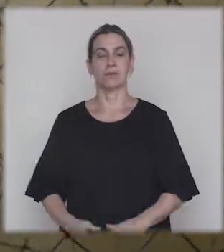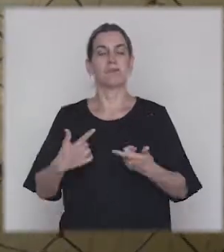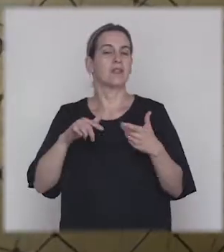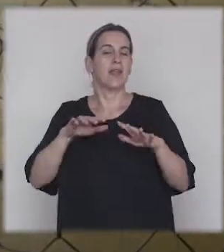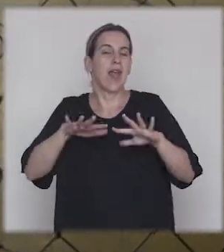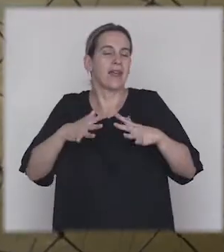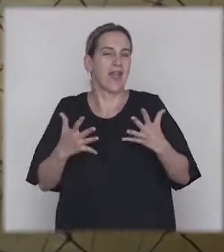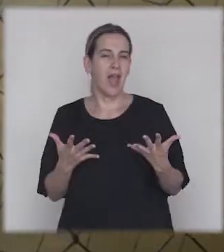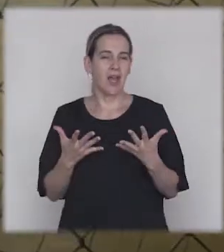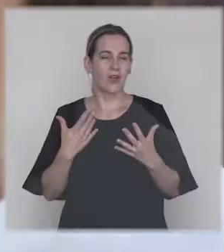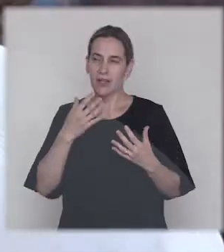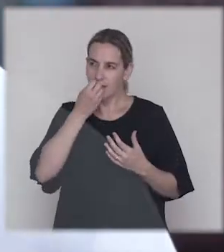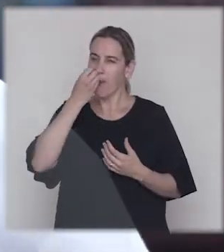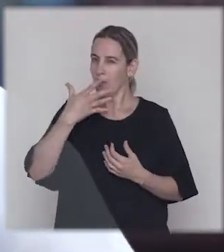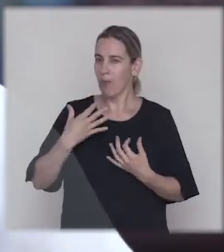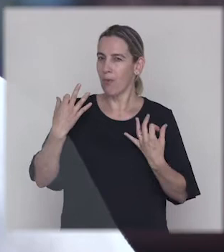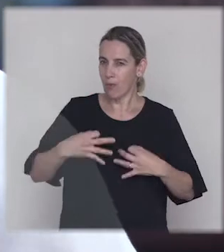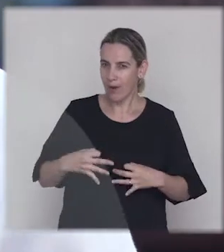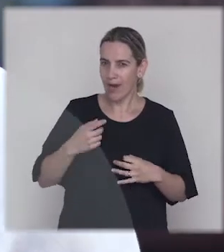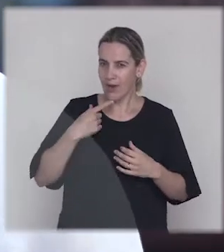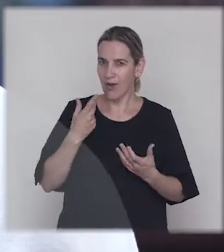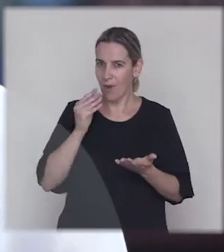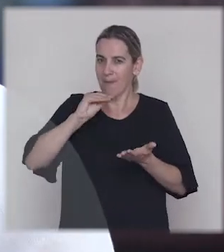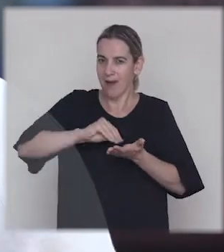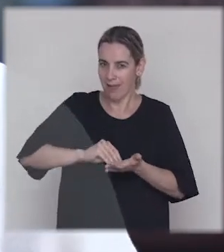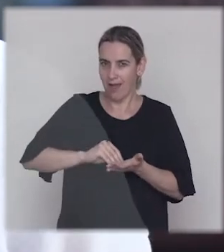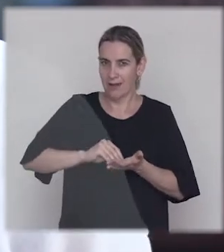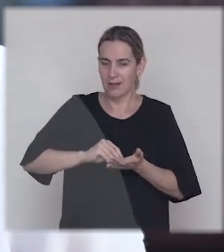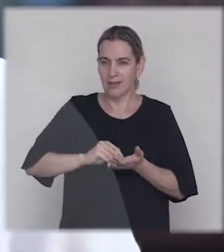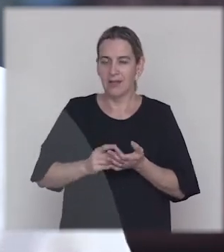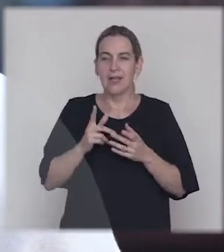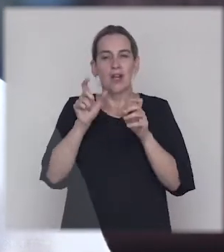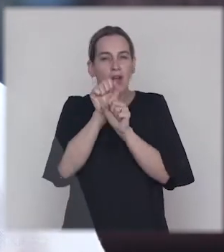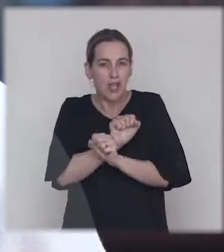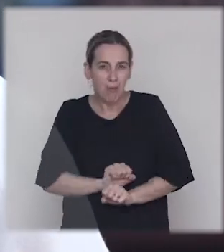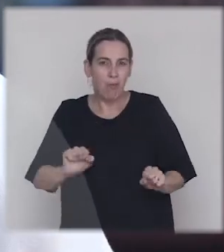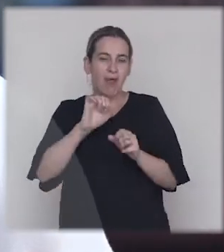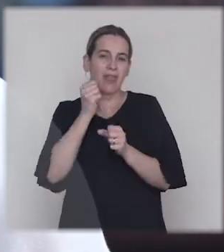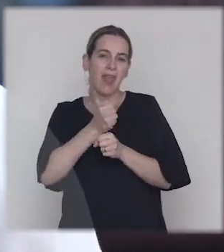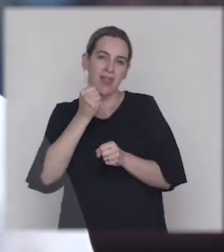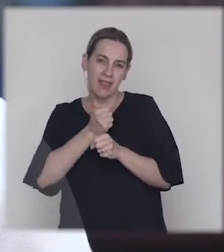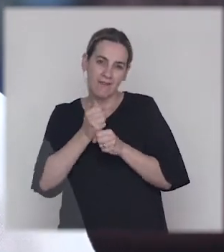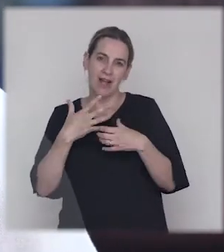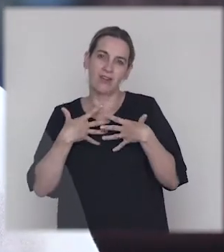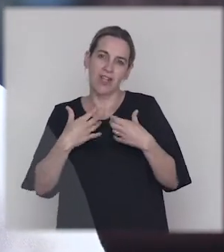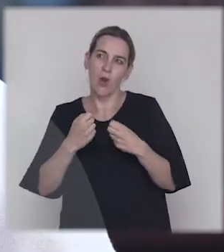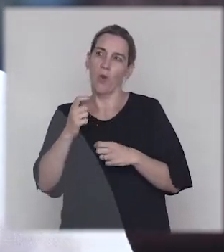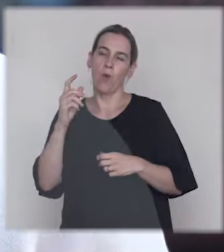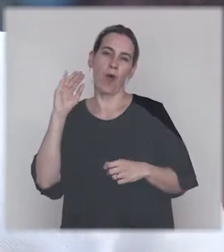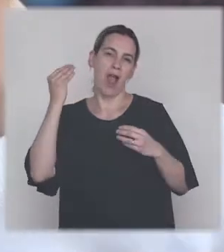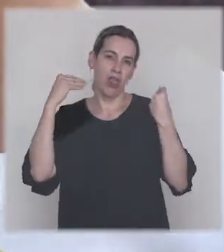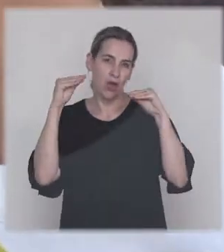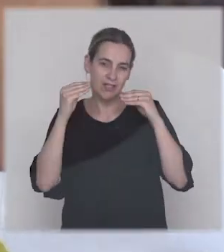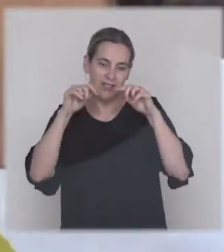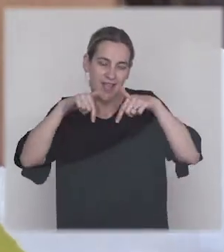Creo que hay algo que está bueno resaltar, que es lo que posibilita el trabajo en salud adolescente,